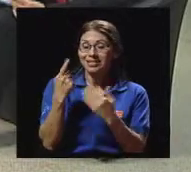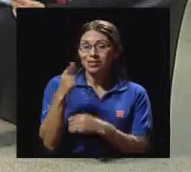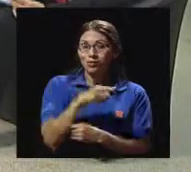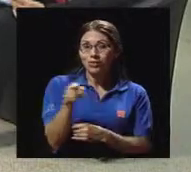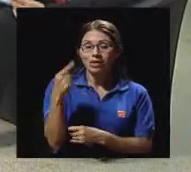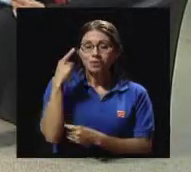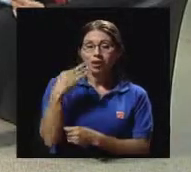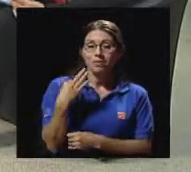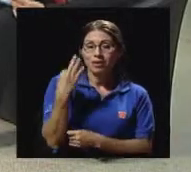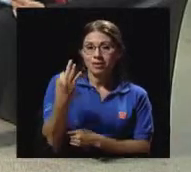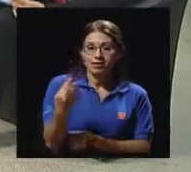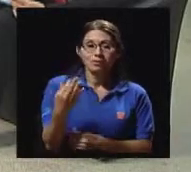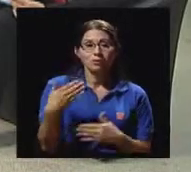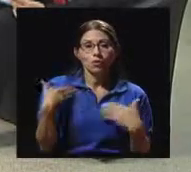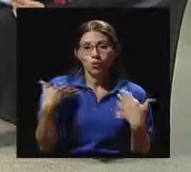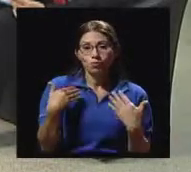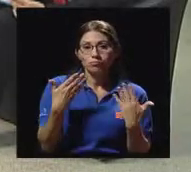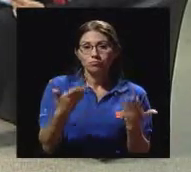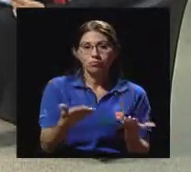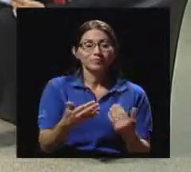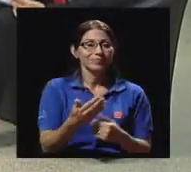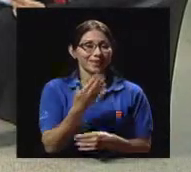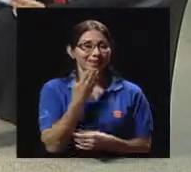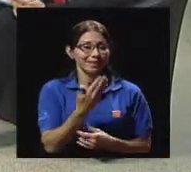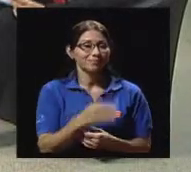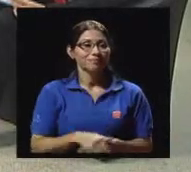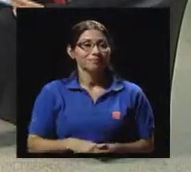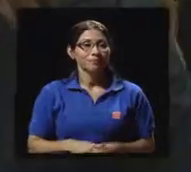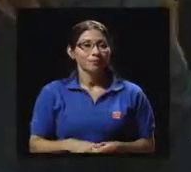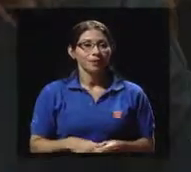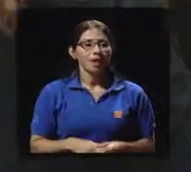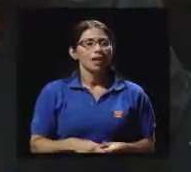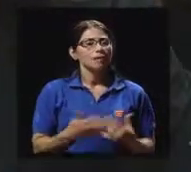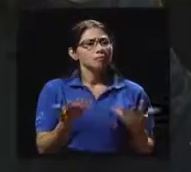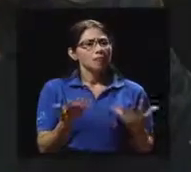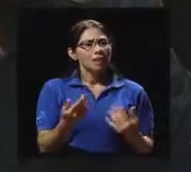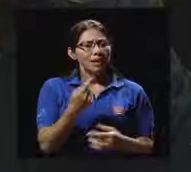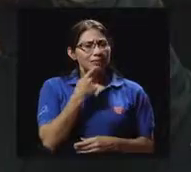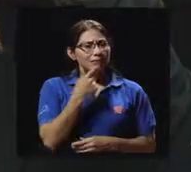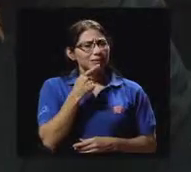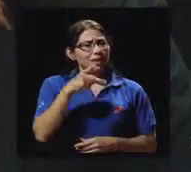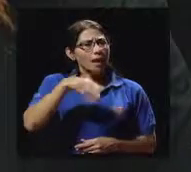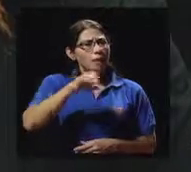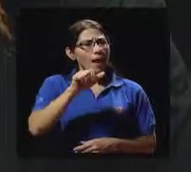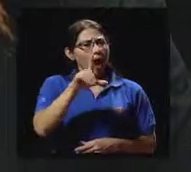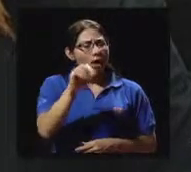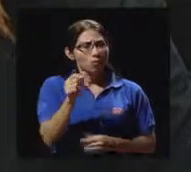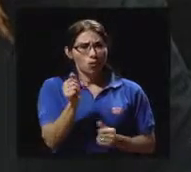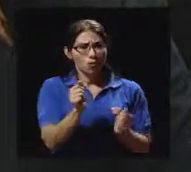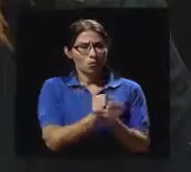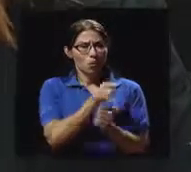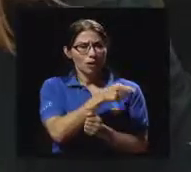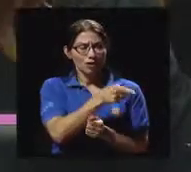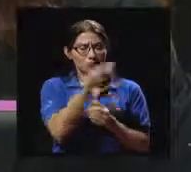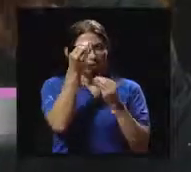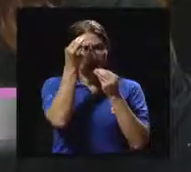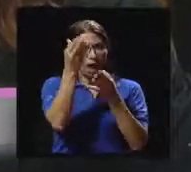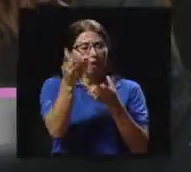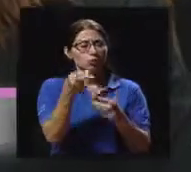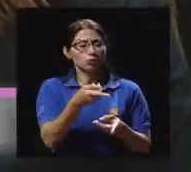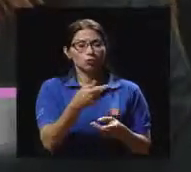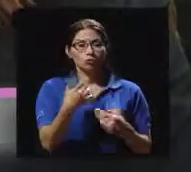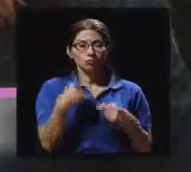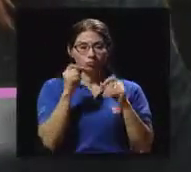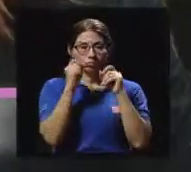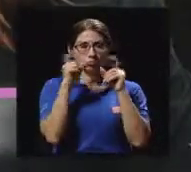invitación, es un placer. Gracias. para servirles. Y Milagro, decía ahora Pablo con estos datos que realmente nos alarman, ¿verdad? El